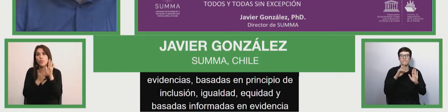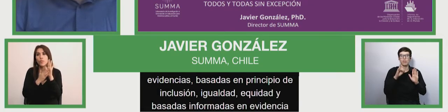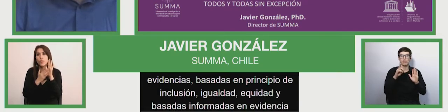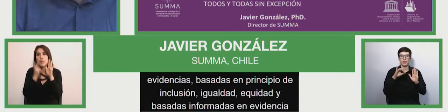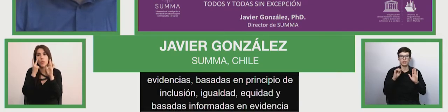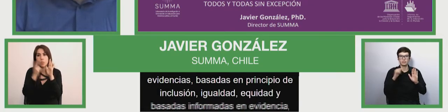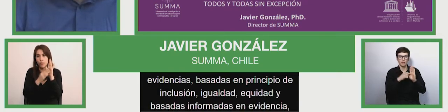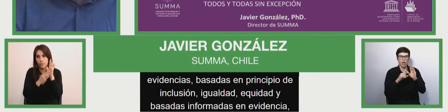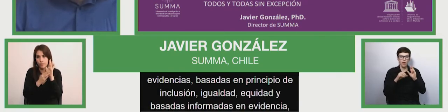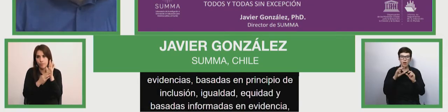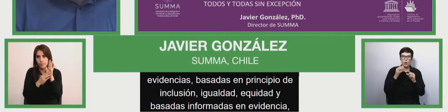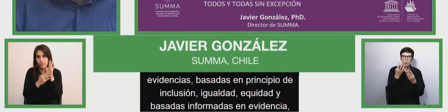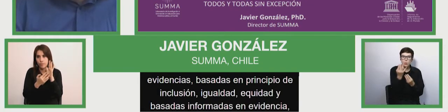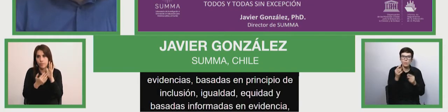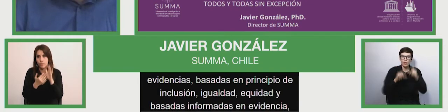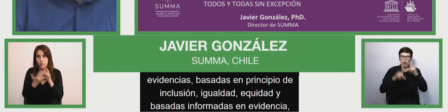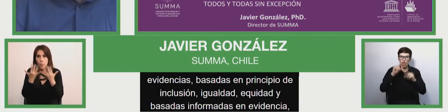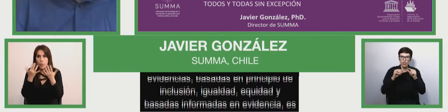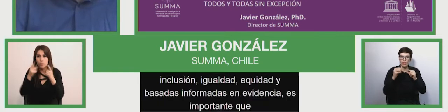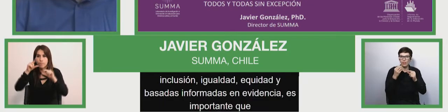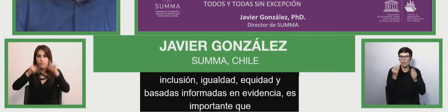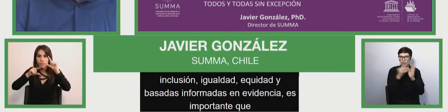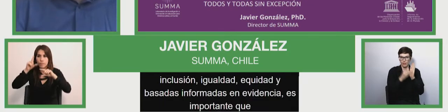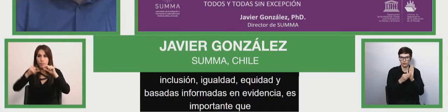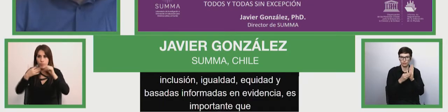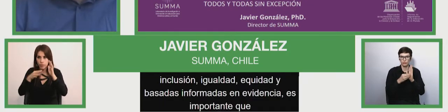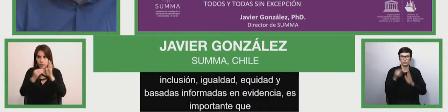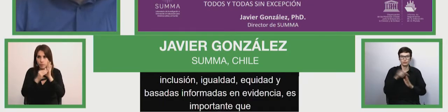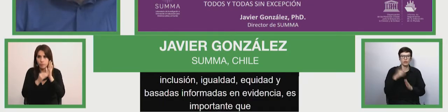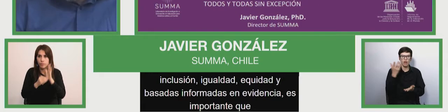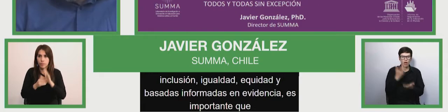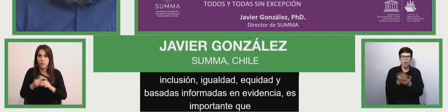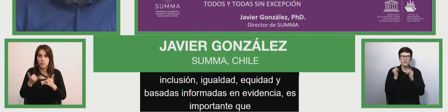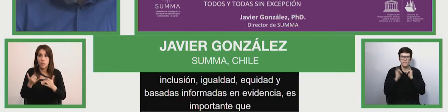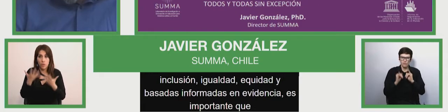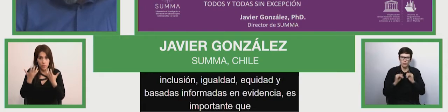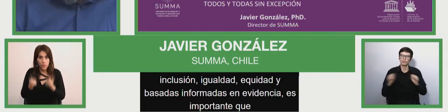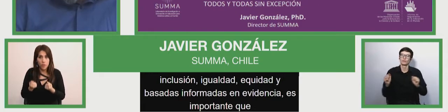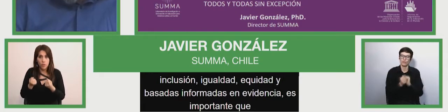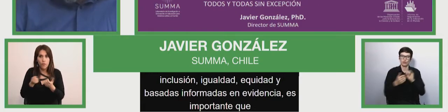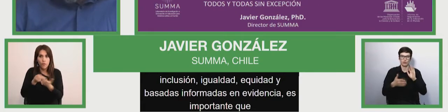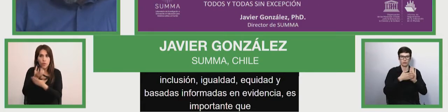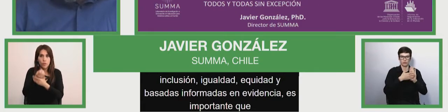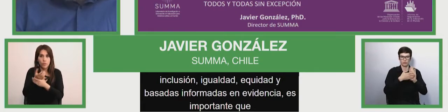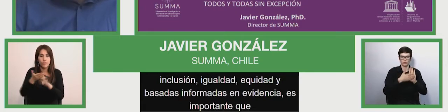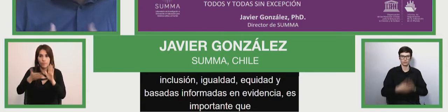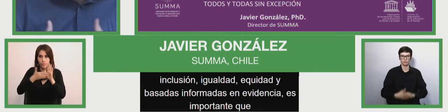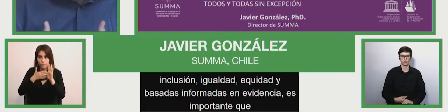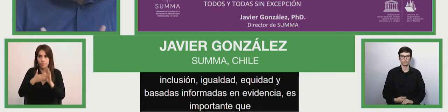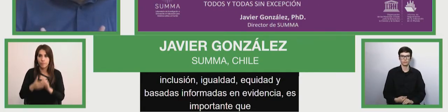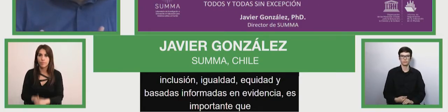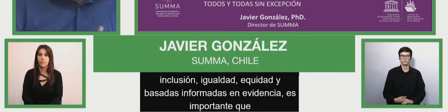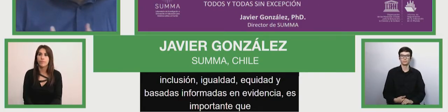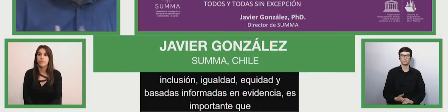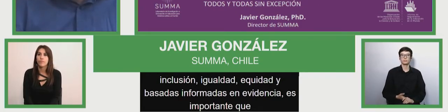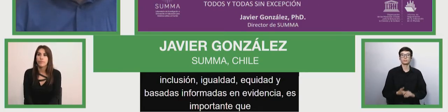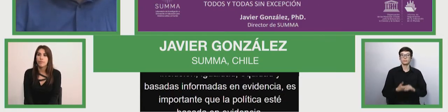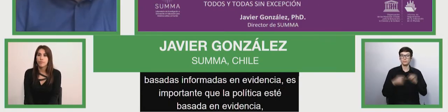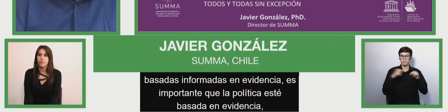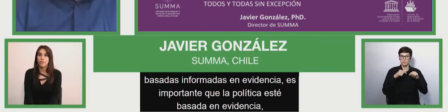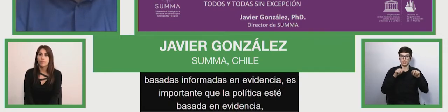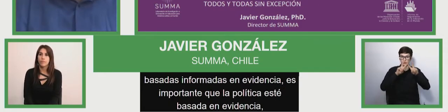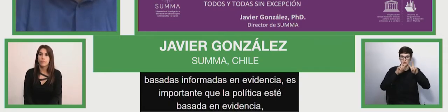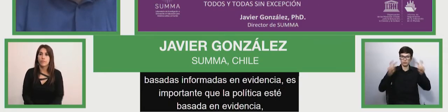la política esté basada en principios esté informada en evidencia. Eh, y en ese sentido, junto con